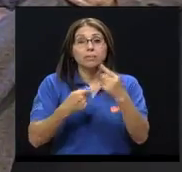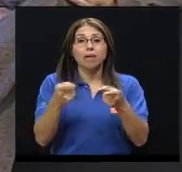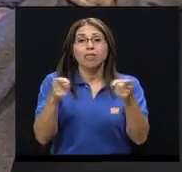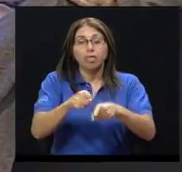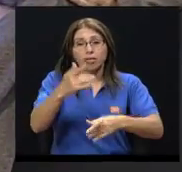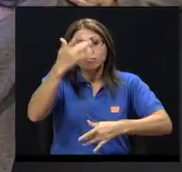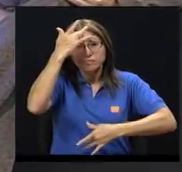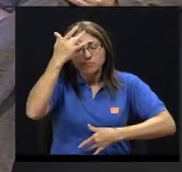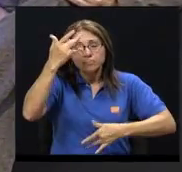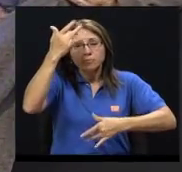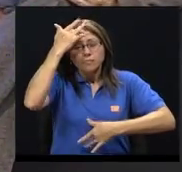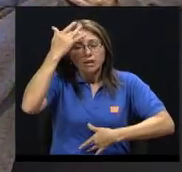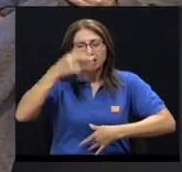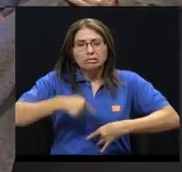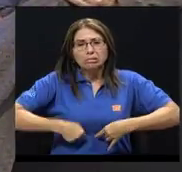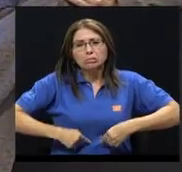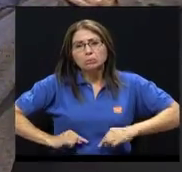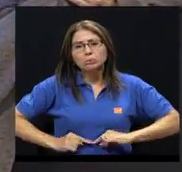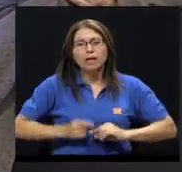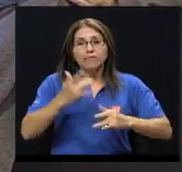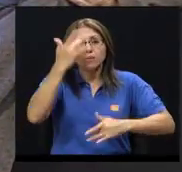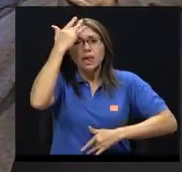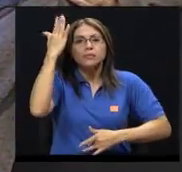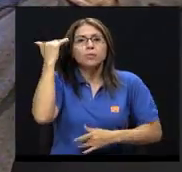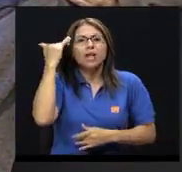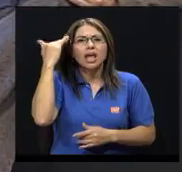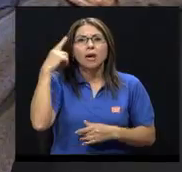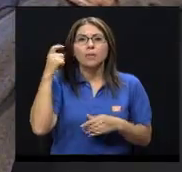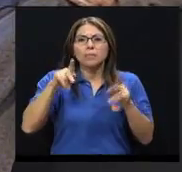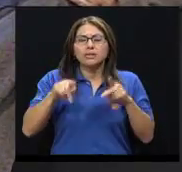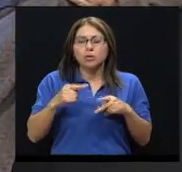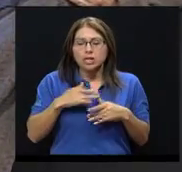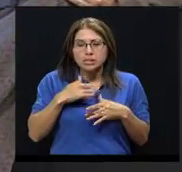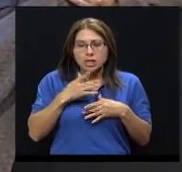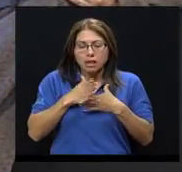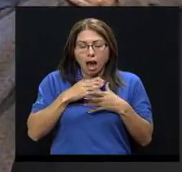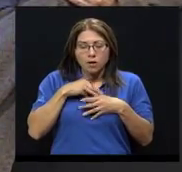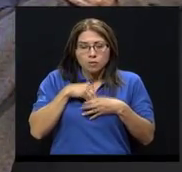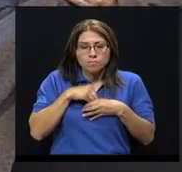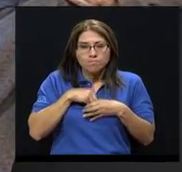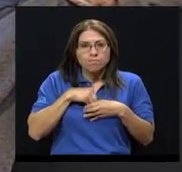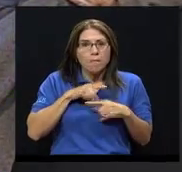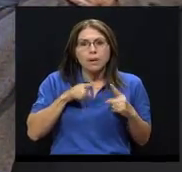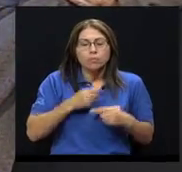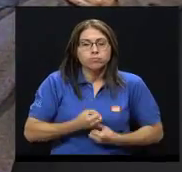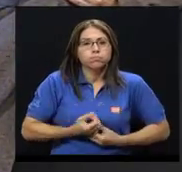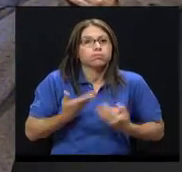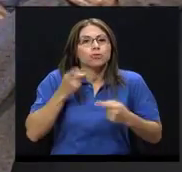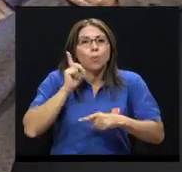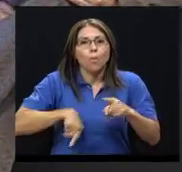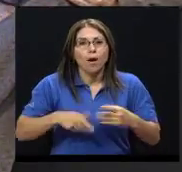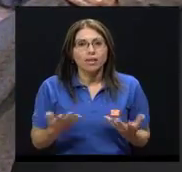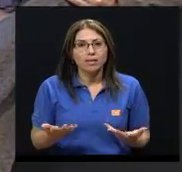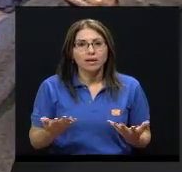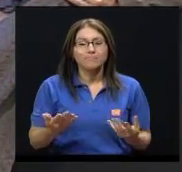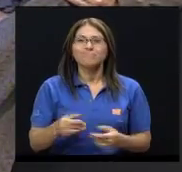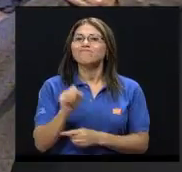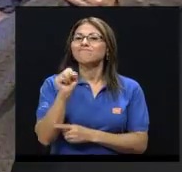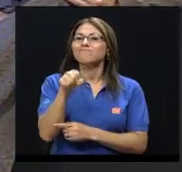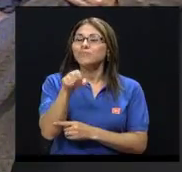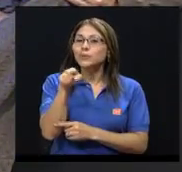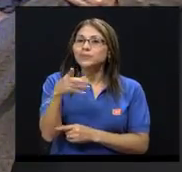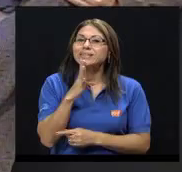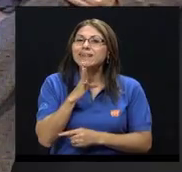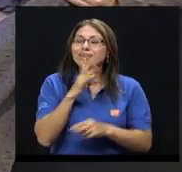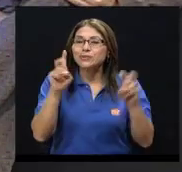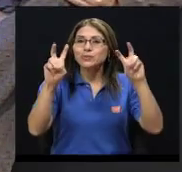mucha frecuencia, ¿verdad? Del colon, aparecen enfermedades porque dicen, siento un nudo de lo que quiero externar y no puedo hablarlo. Bueno, ahí está usted tocando